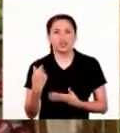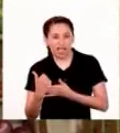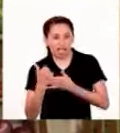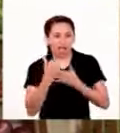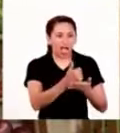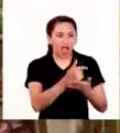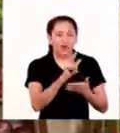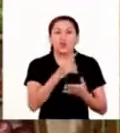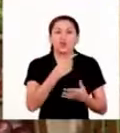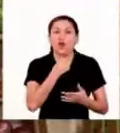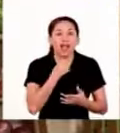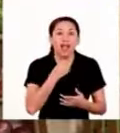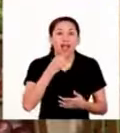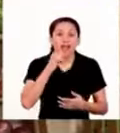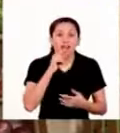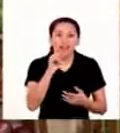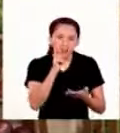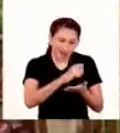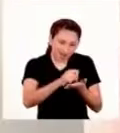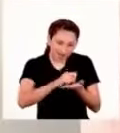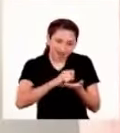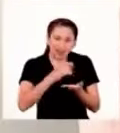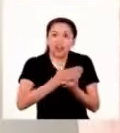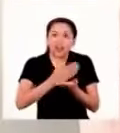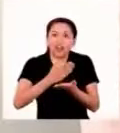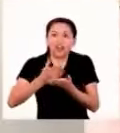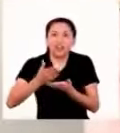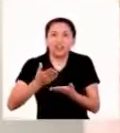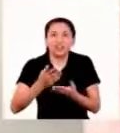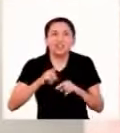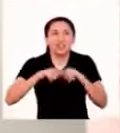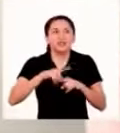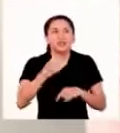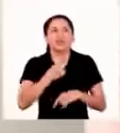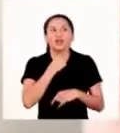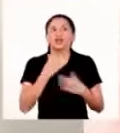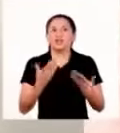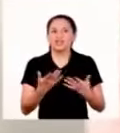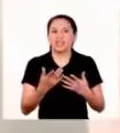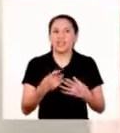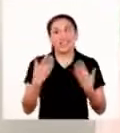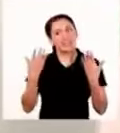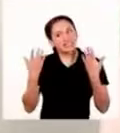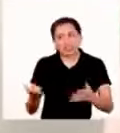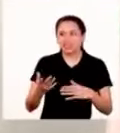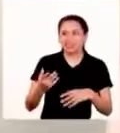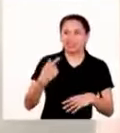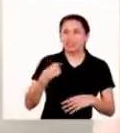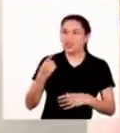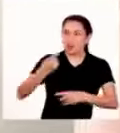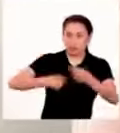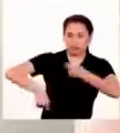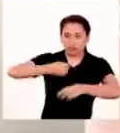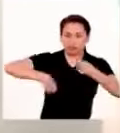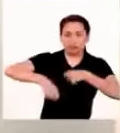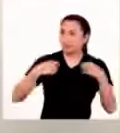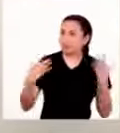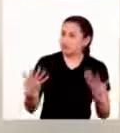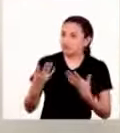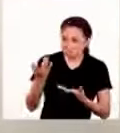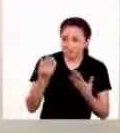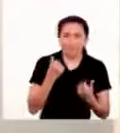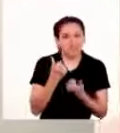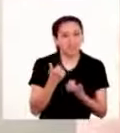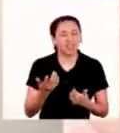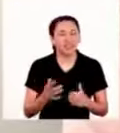ayudan a su abuela a crear un recetario familiar creo que se le podría gustar ya ves uy no así se me va a llenar de negocios ustedes ay